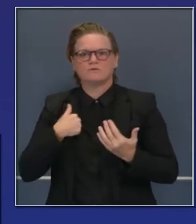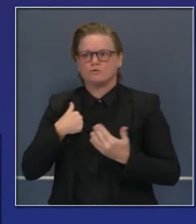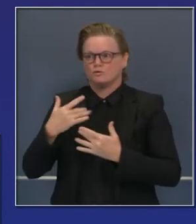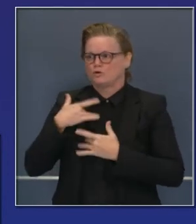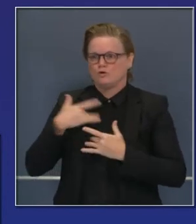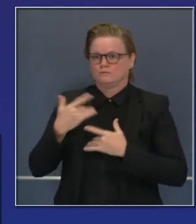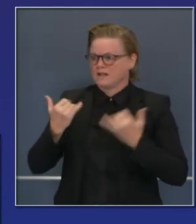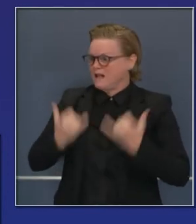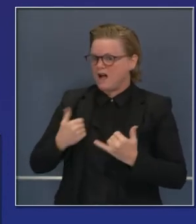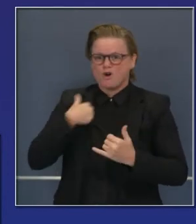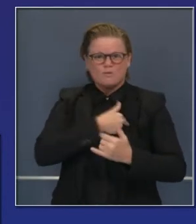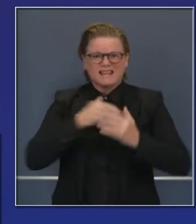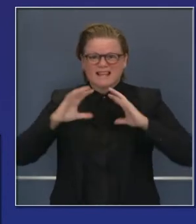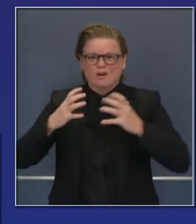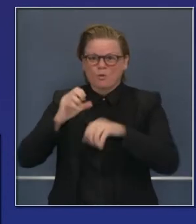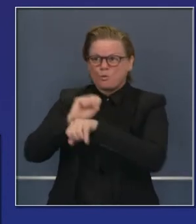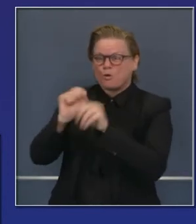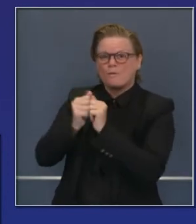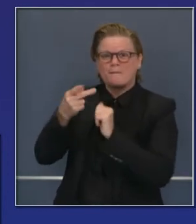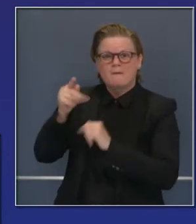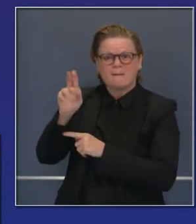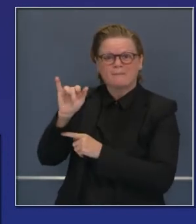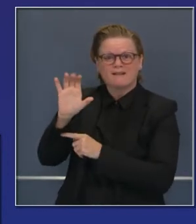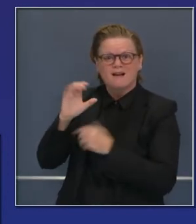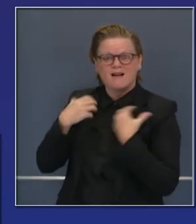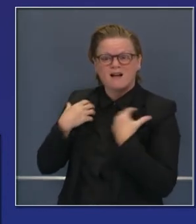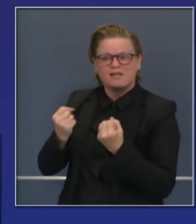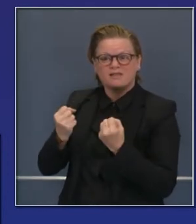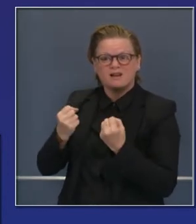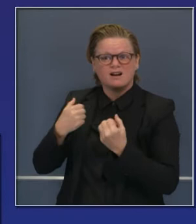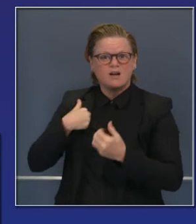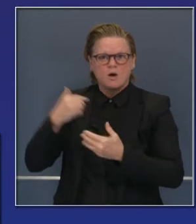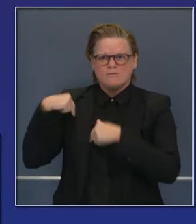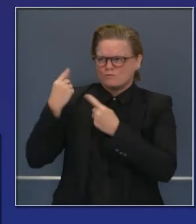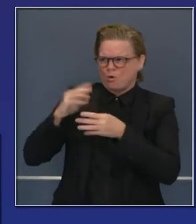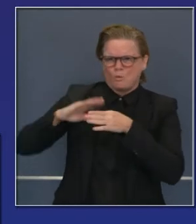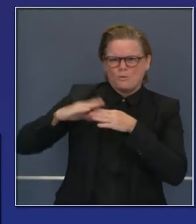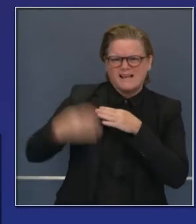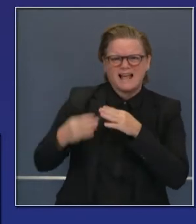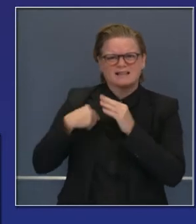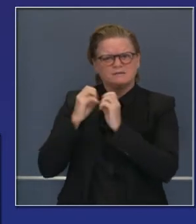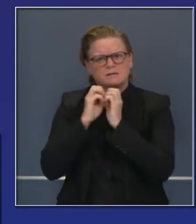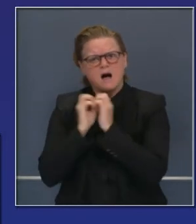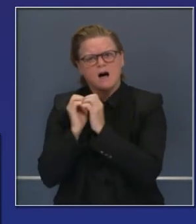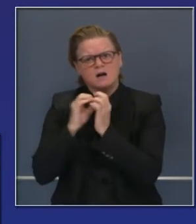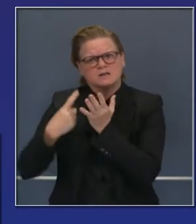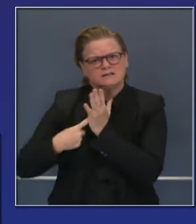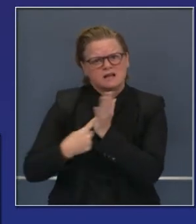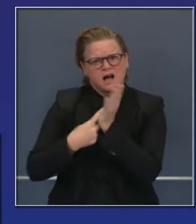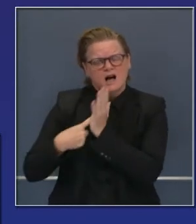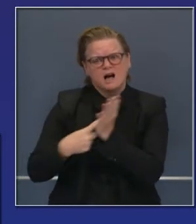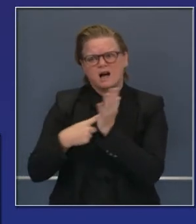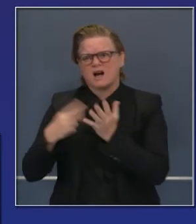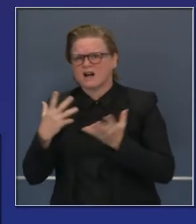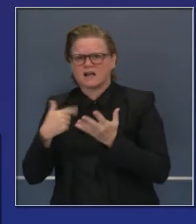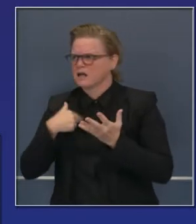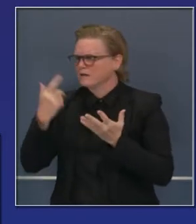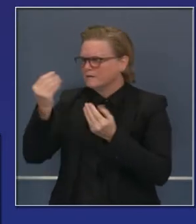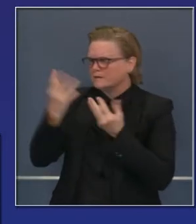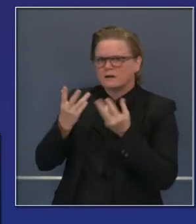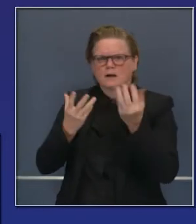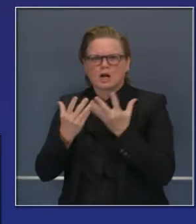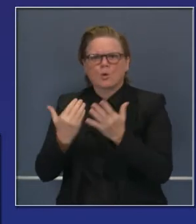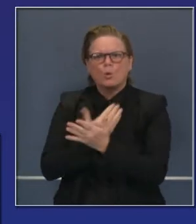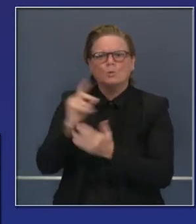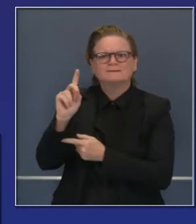Hemos estado haciendo más trabajo con funcionarios de salubridad a lo ancho y a lo largo del estado durante el fin de semana, bien conscientes de lo